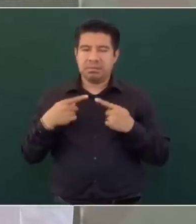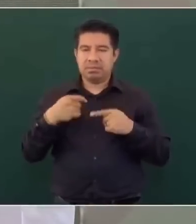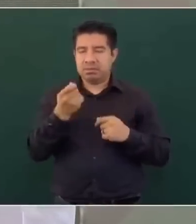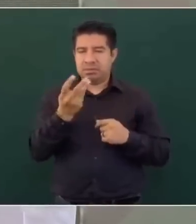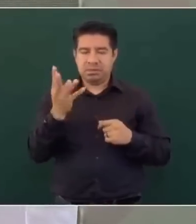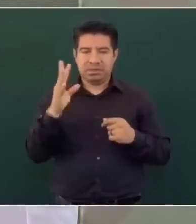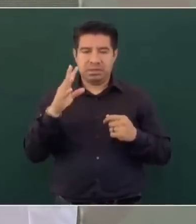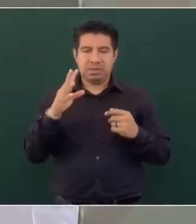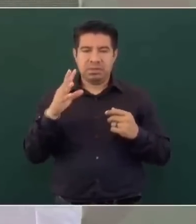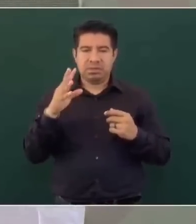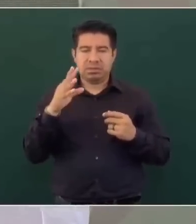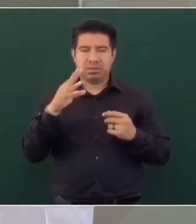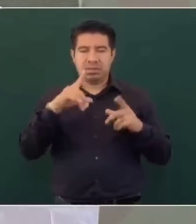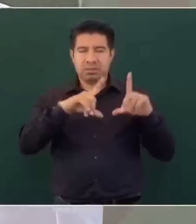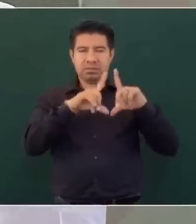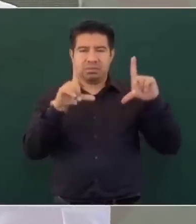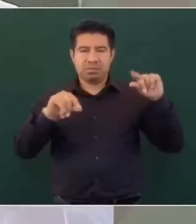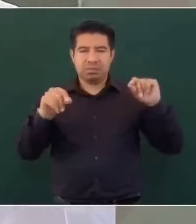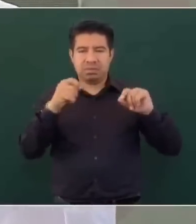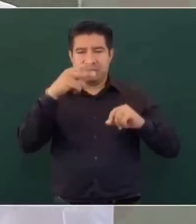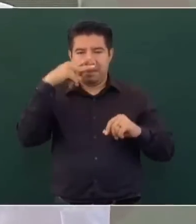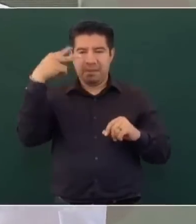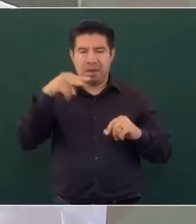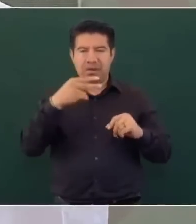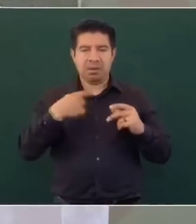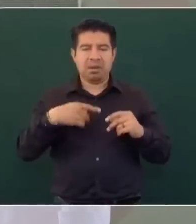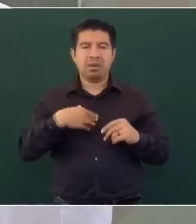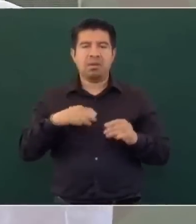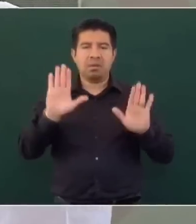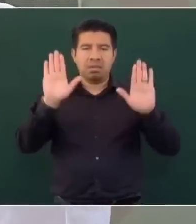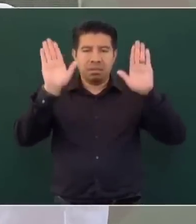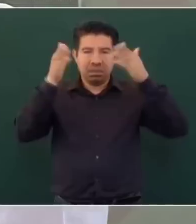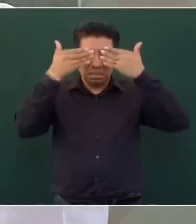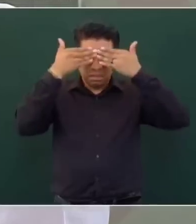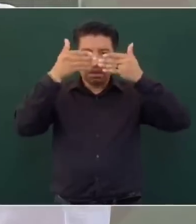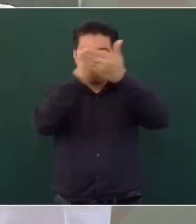Esto no se da por enterado, es más,